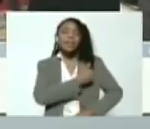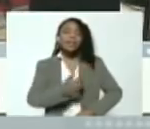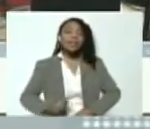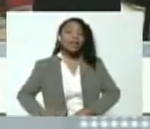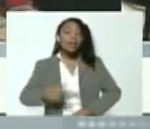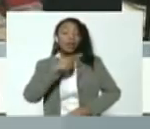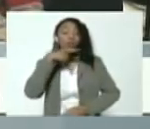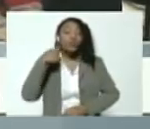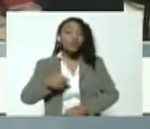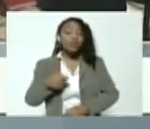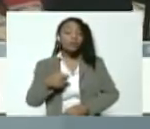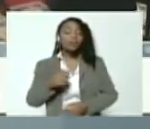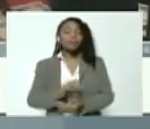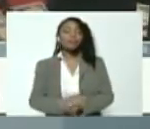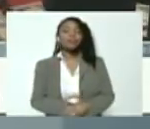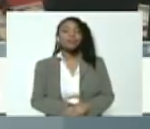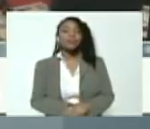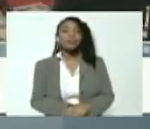Rusia, Vladimir Putin.